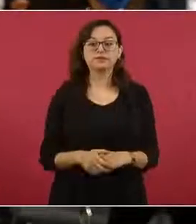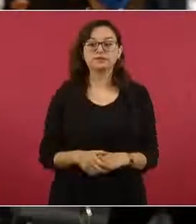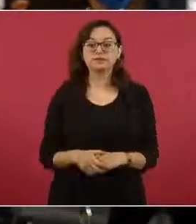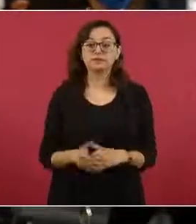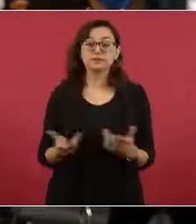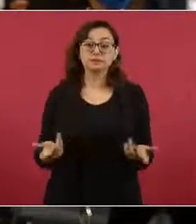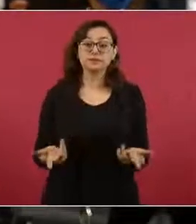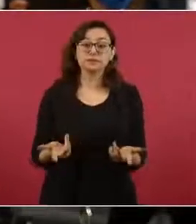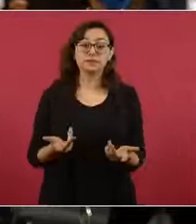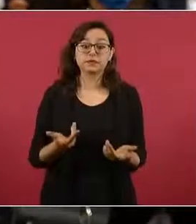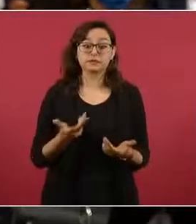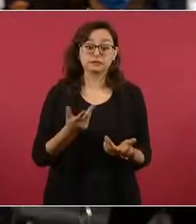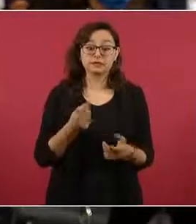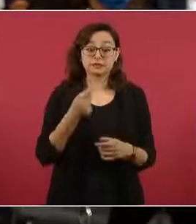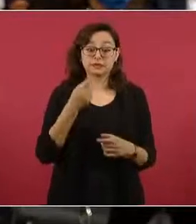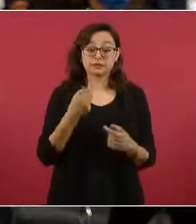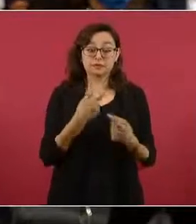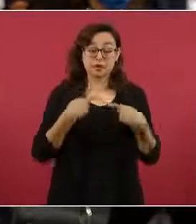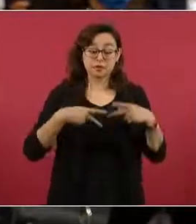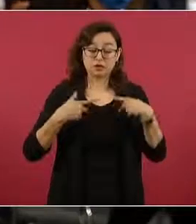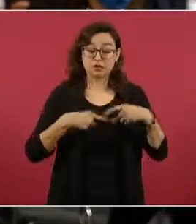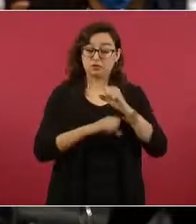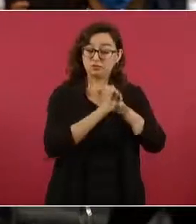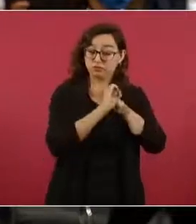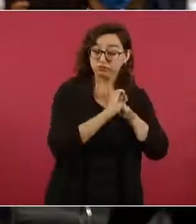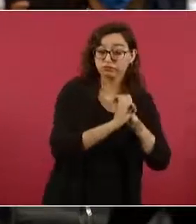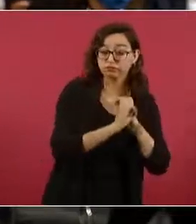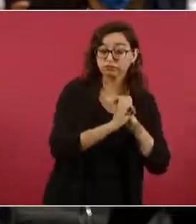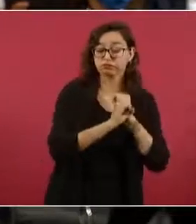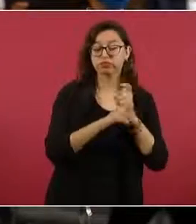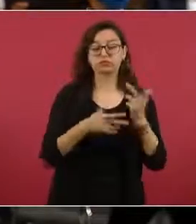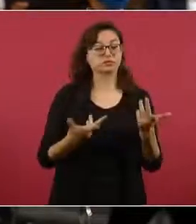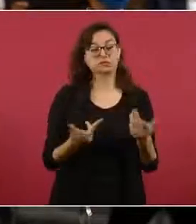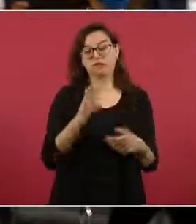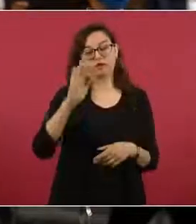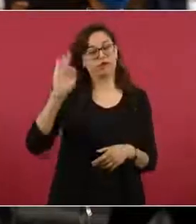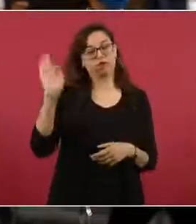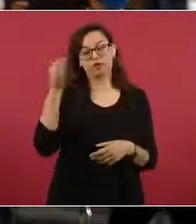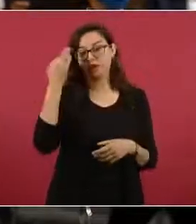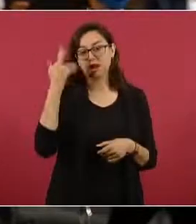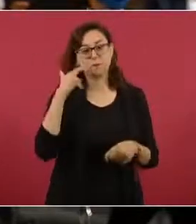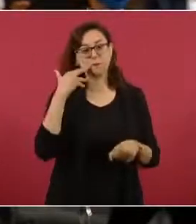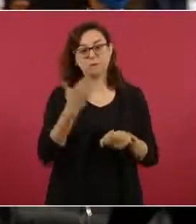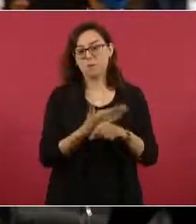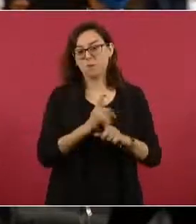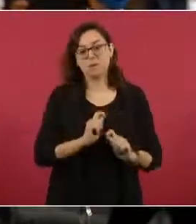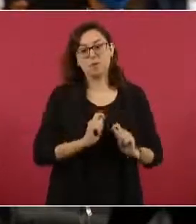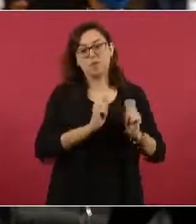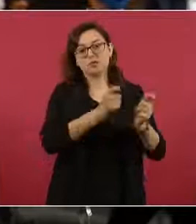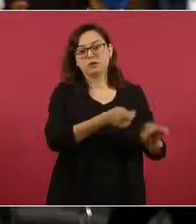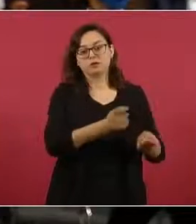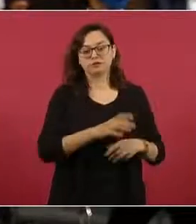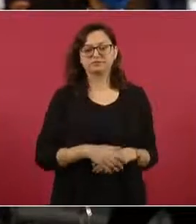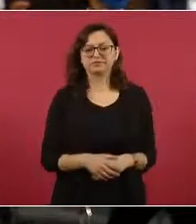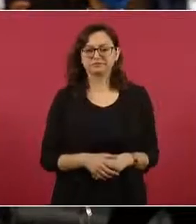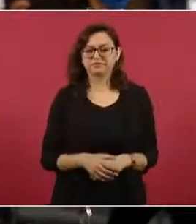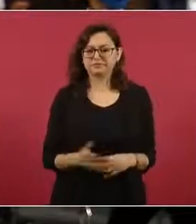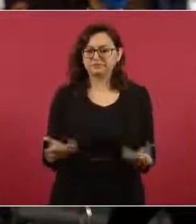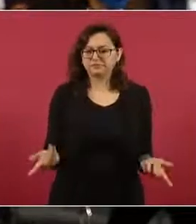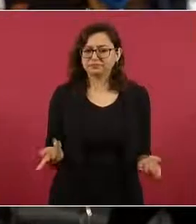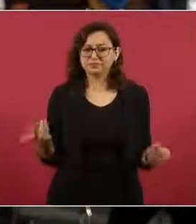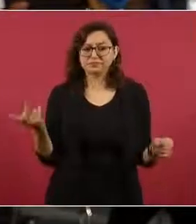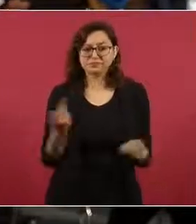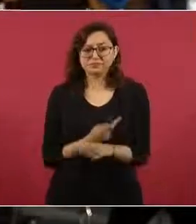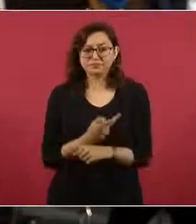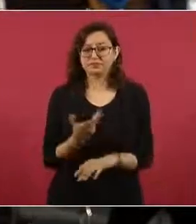del delito de trata de personas. Entonces, presidente, bueno, aquí la secretaria de Seguridad Pública, cuando le